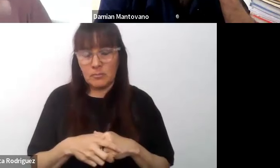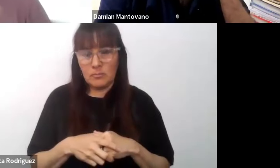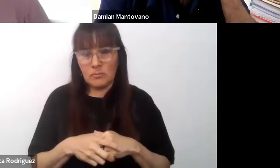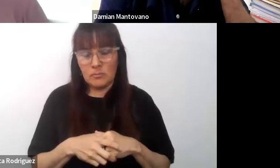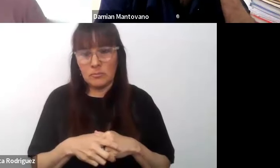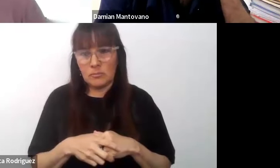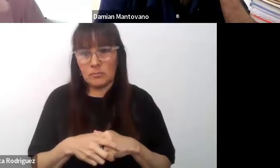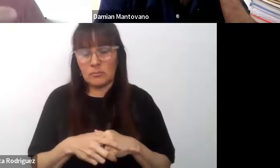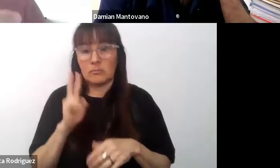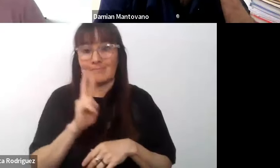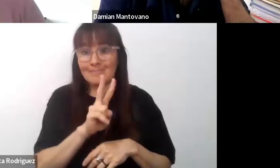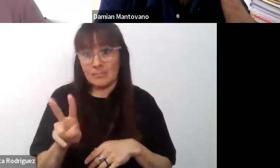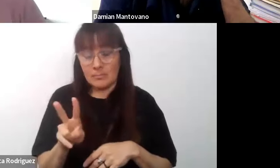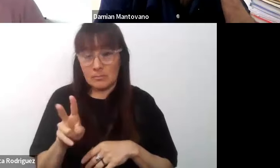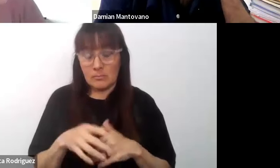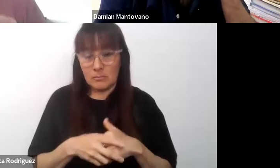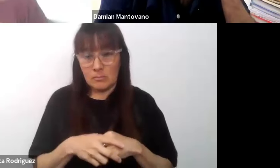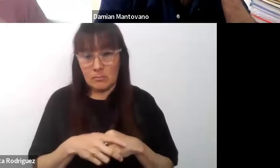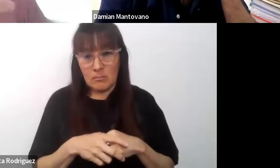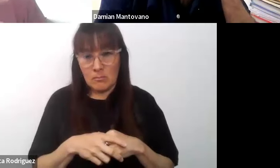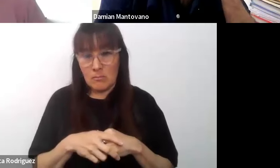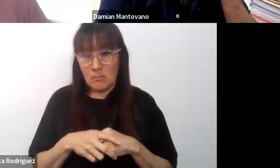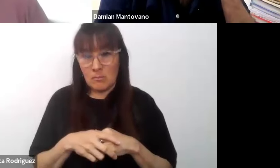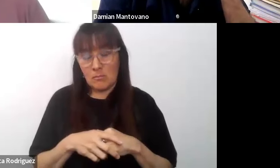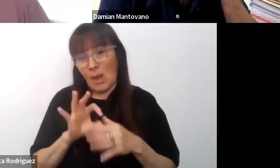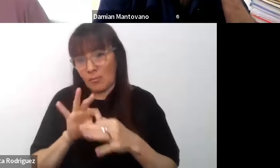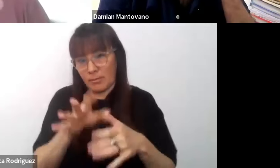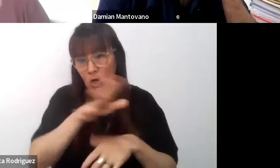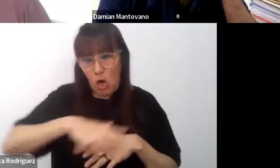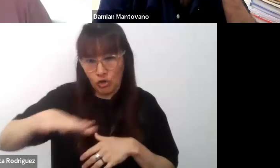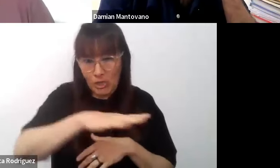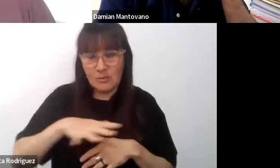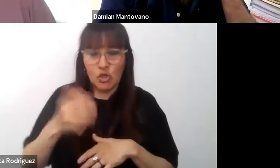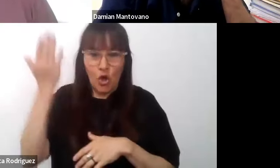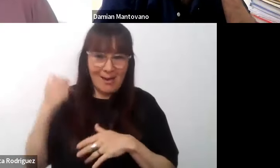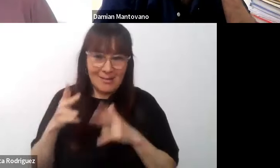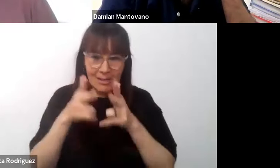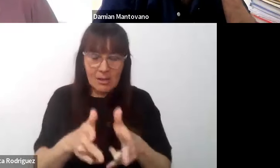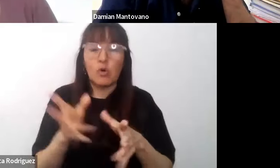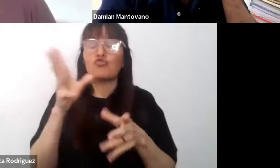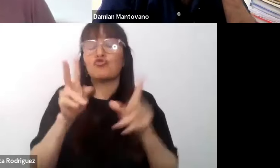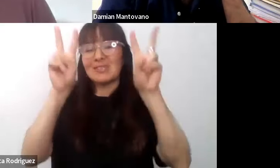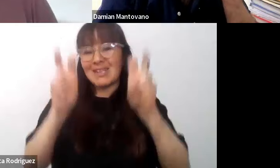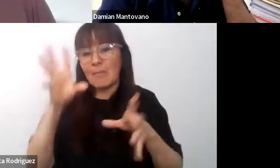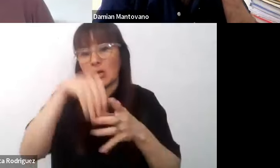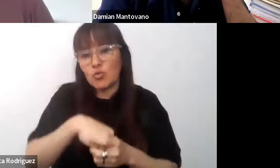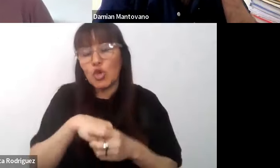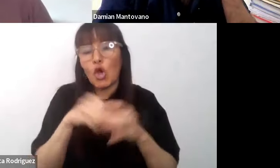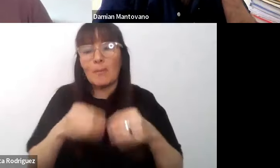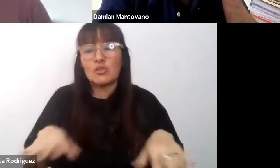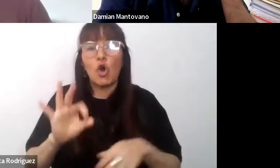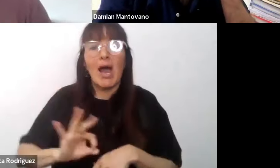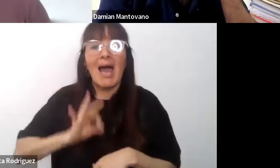el contexto dijimos que la inclusión empezó en los años 2000 desde